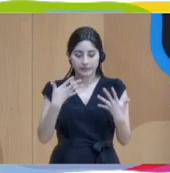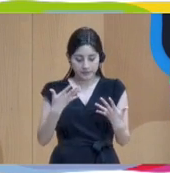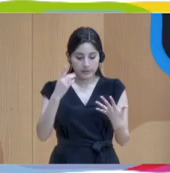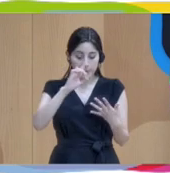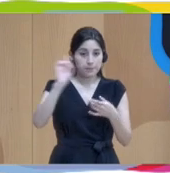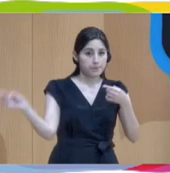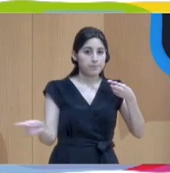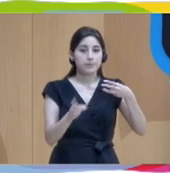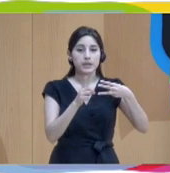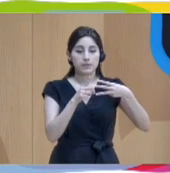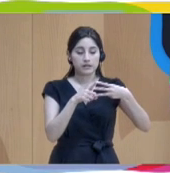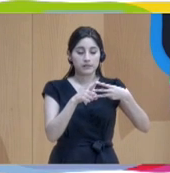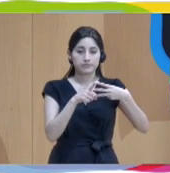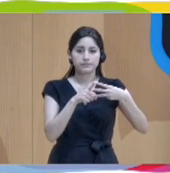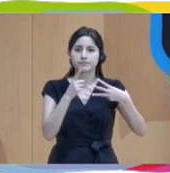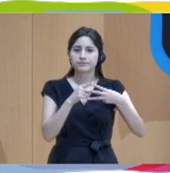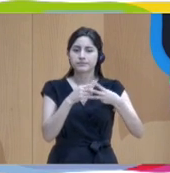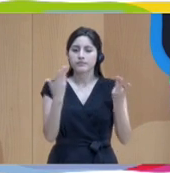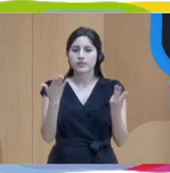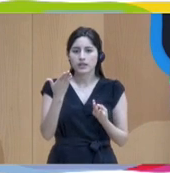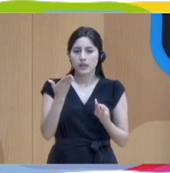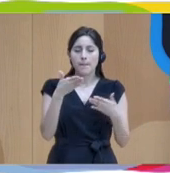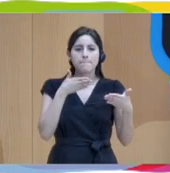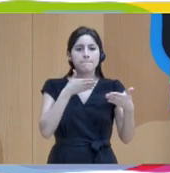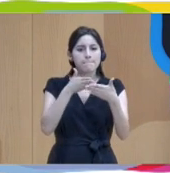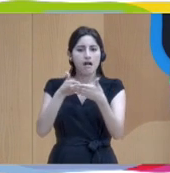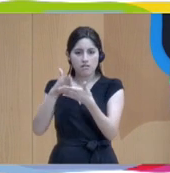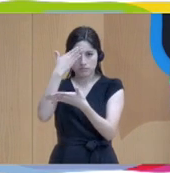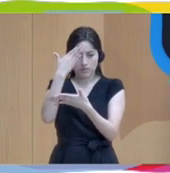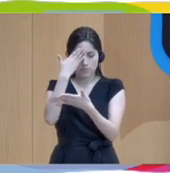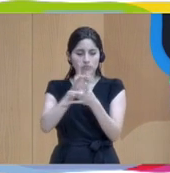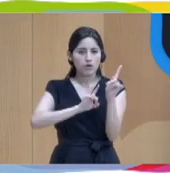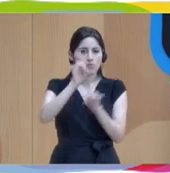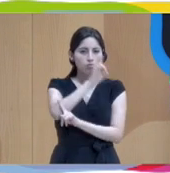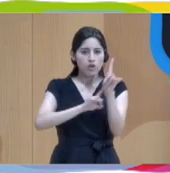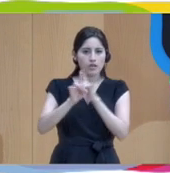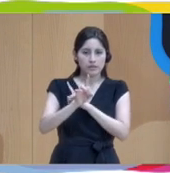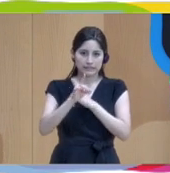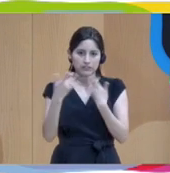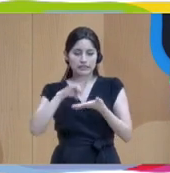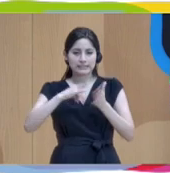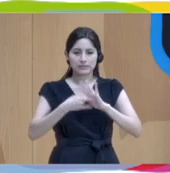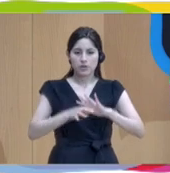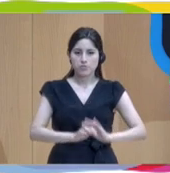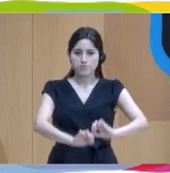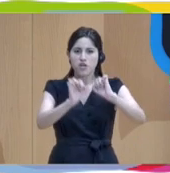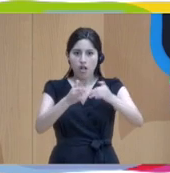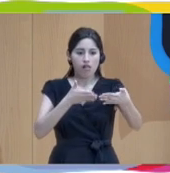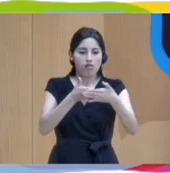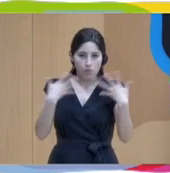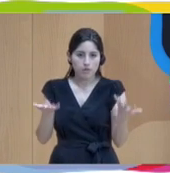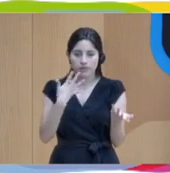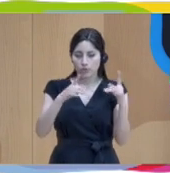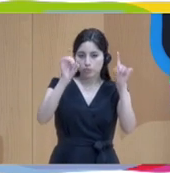primera. Vamos a conocer cuáles son las principales barreras y los desafíos que enfrentan los sistemas de protección, tanto en salud, educación,